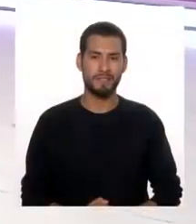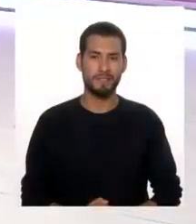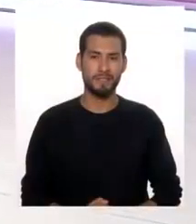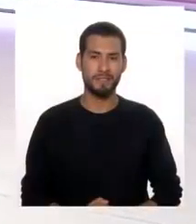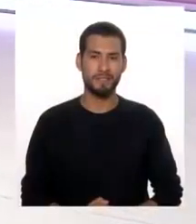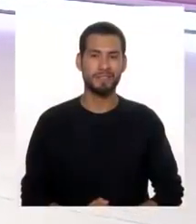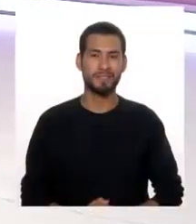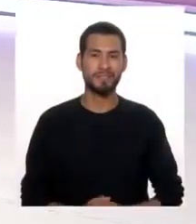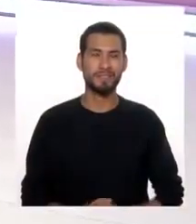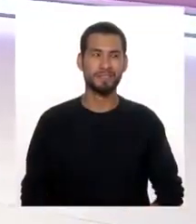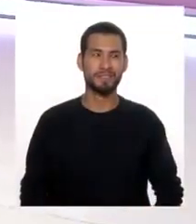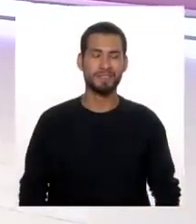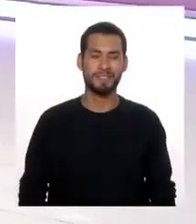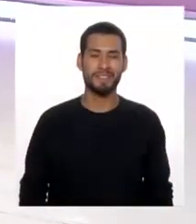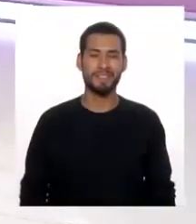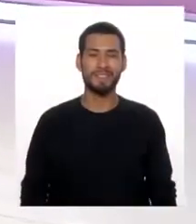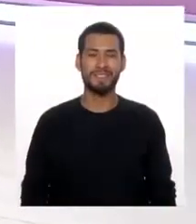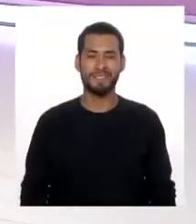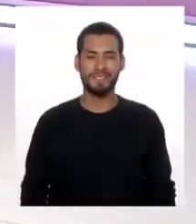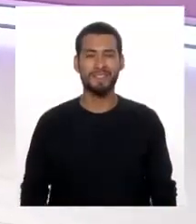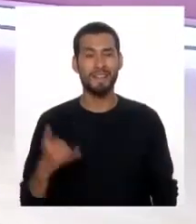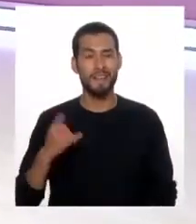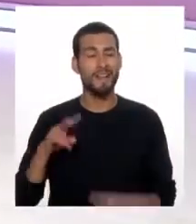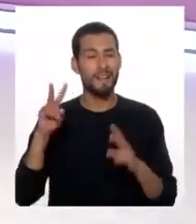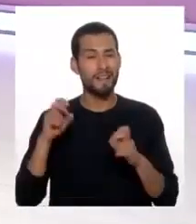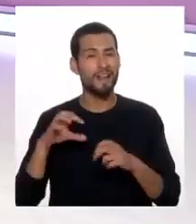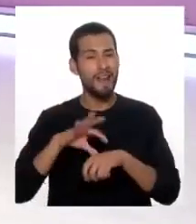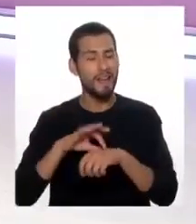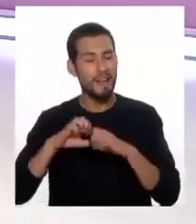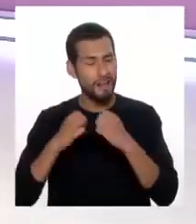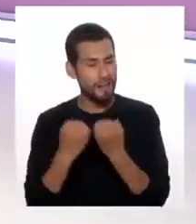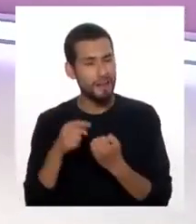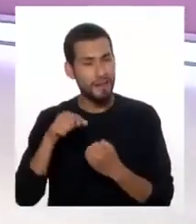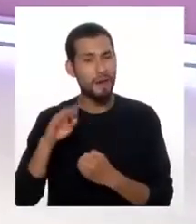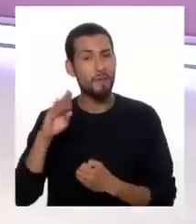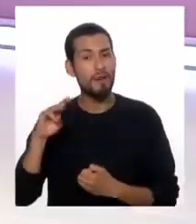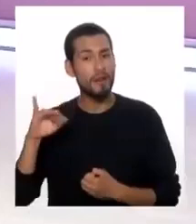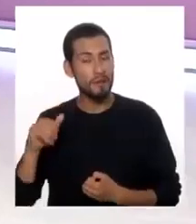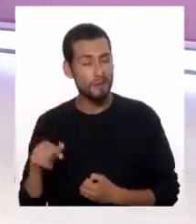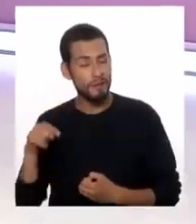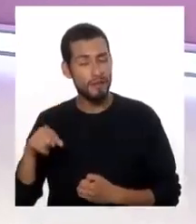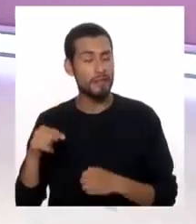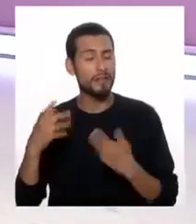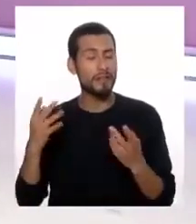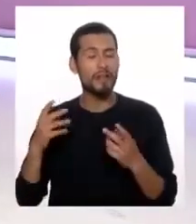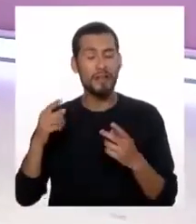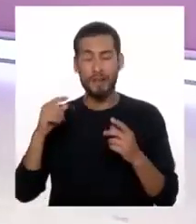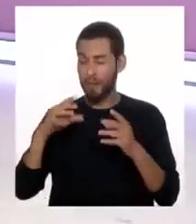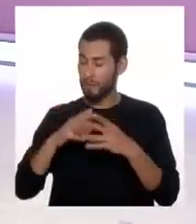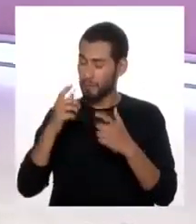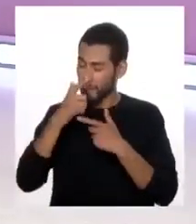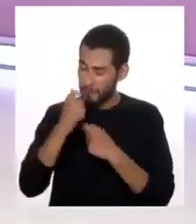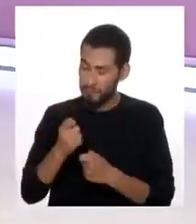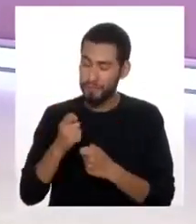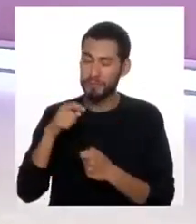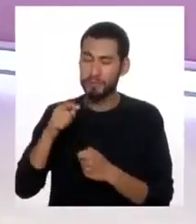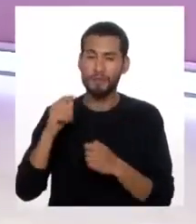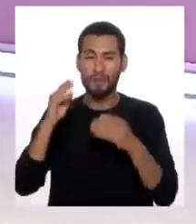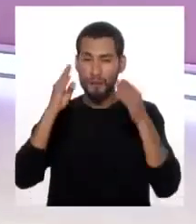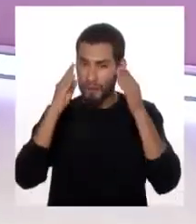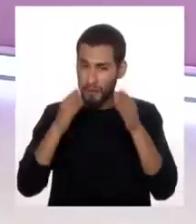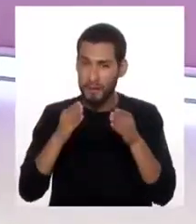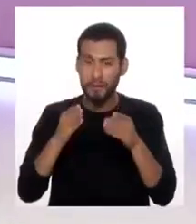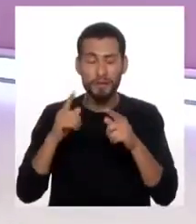Problemas en Cuerpo Médico. Estamos hablando acerca de la bulimia y creo que de manera muy interesante, con enfoques